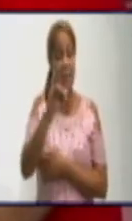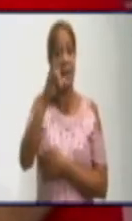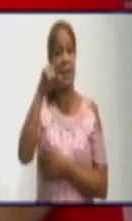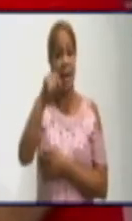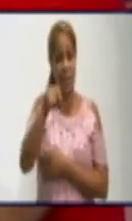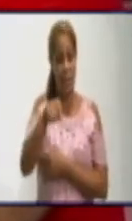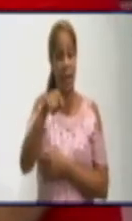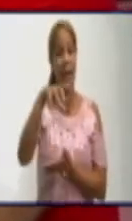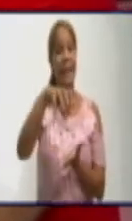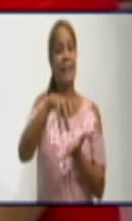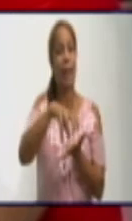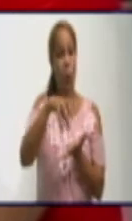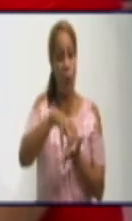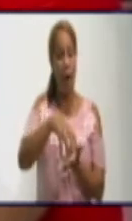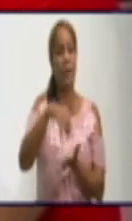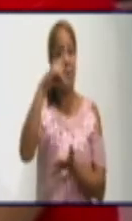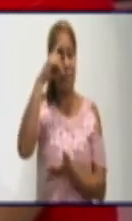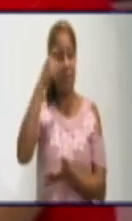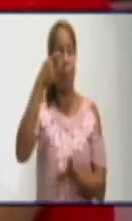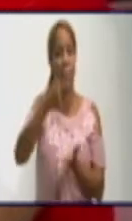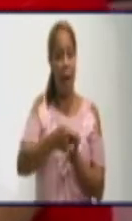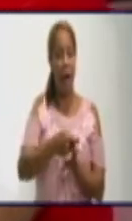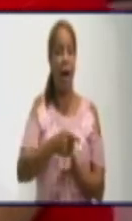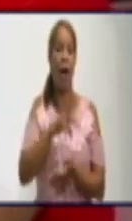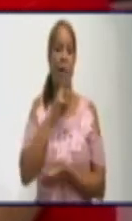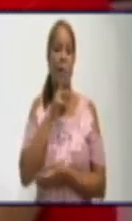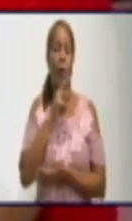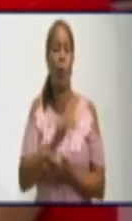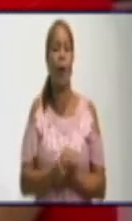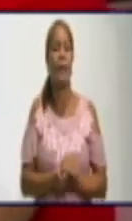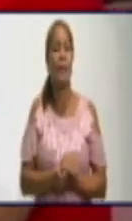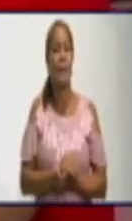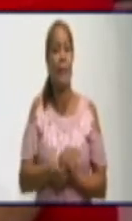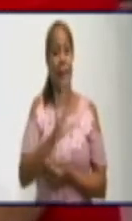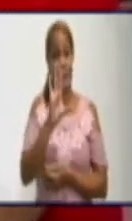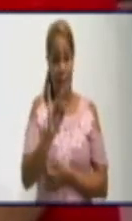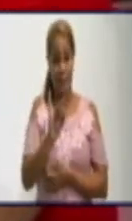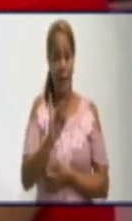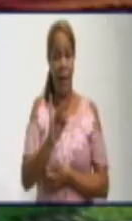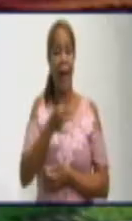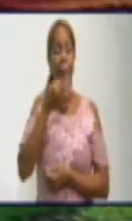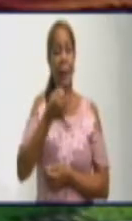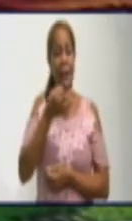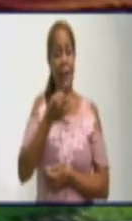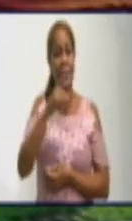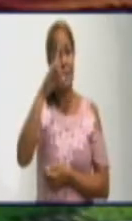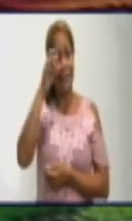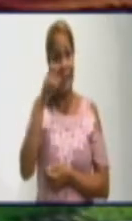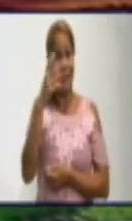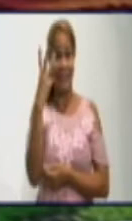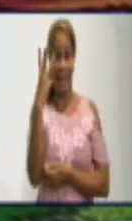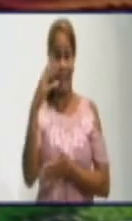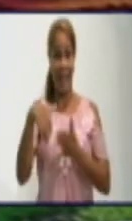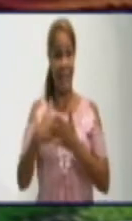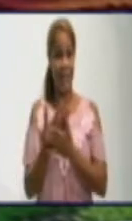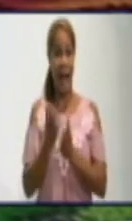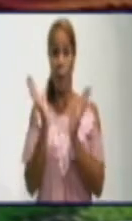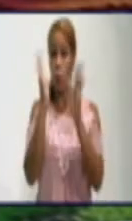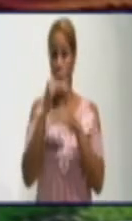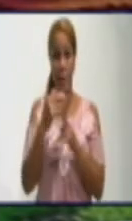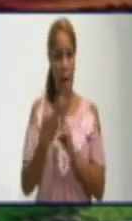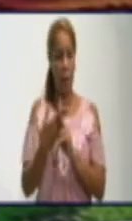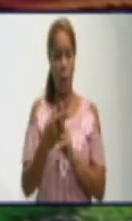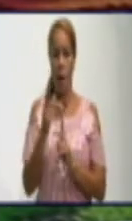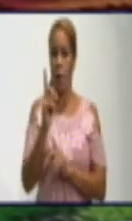el agua en los 30 días del mes, no deben de pagar este servicio. Porque no le ha llegado. Ahora una pregunta, Joel, porque me